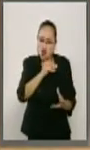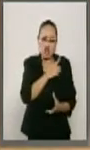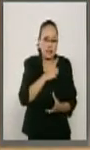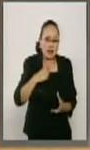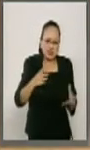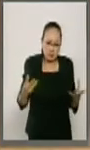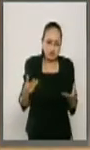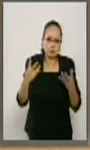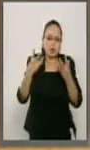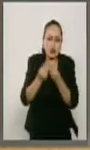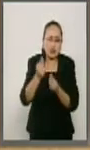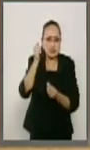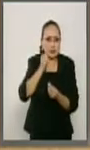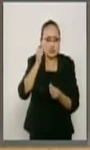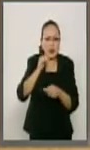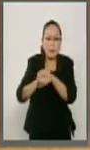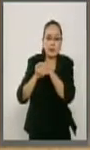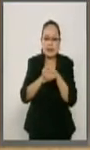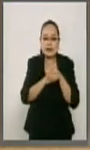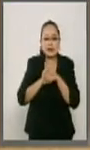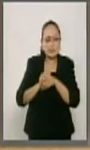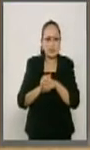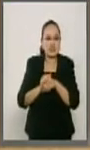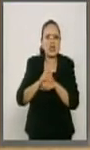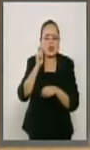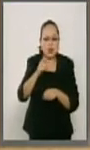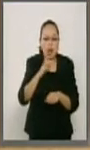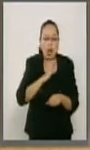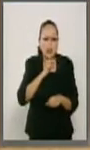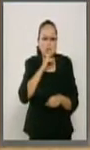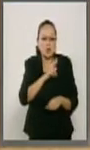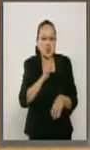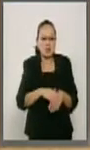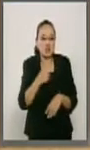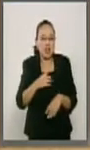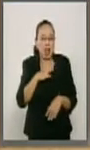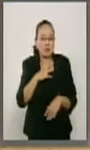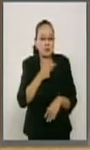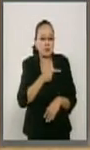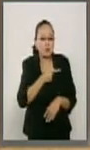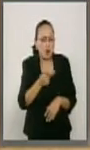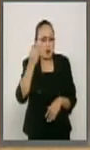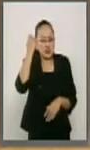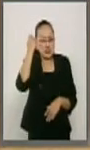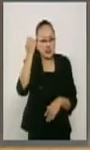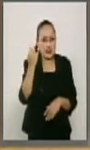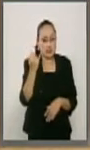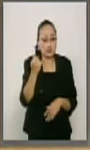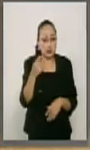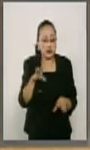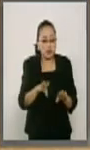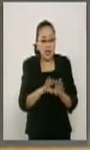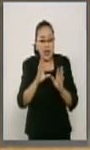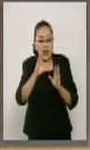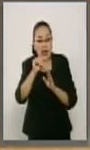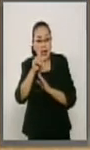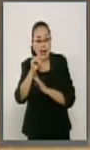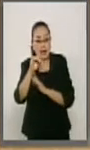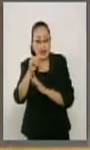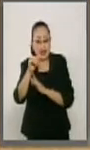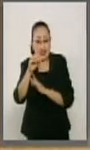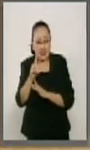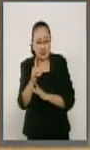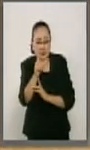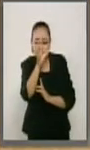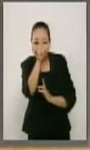tampoco resultado de la mediocridad. La calidad de los candidatos debió corresponder no